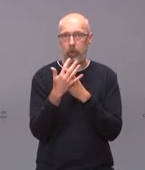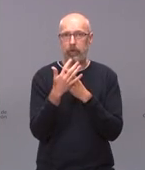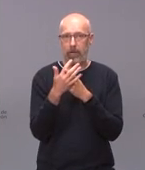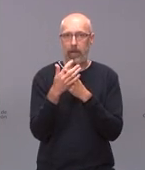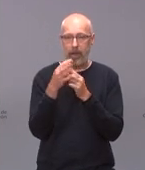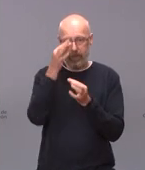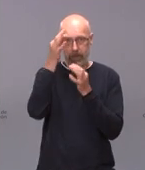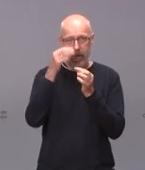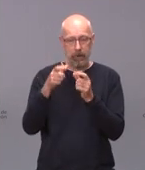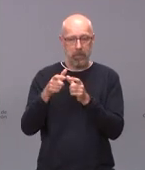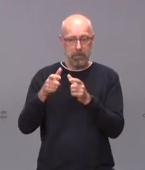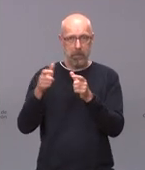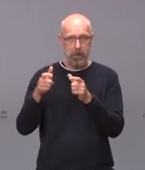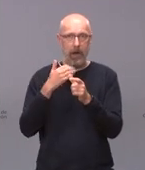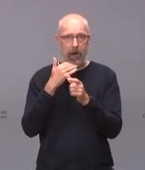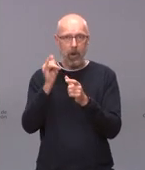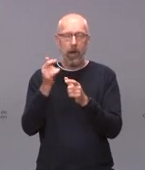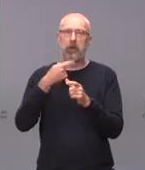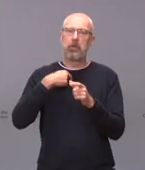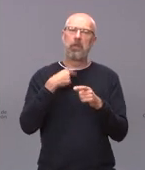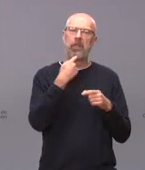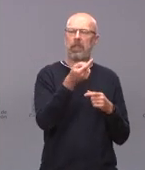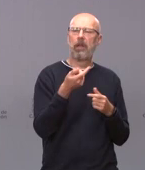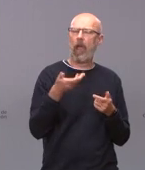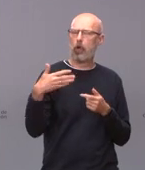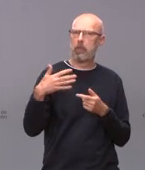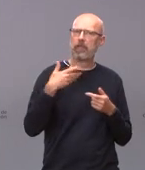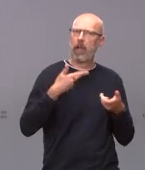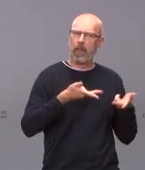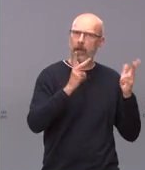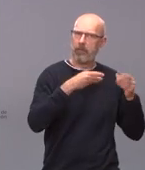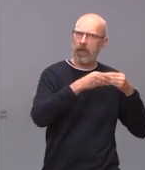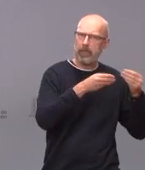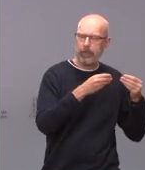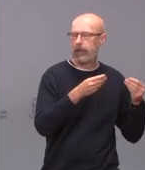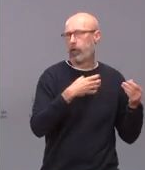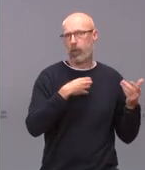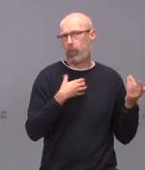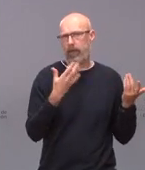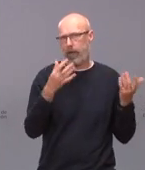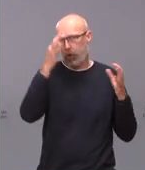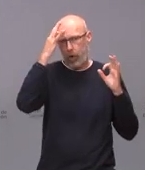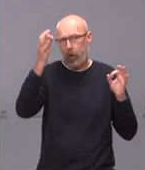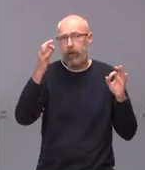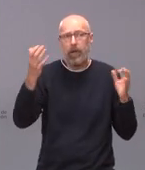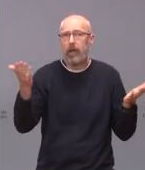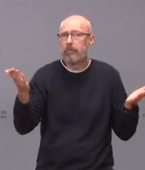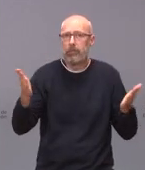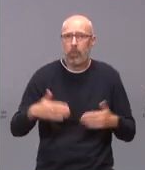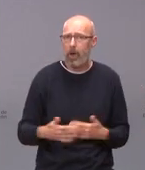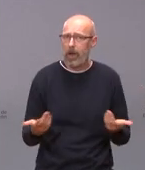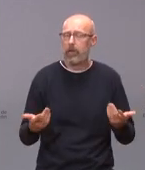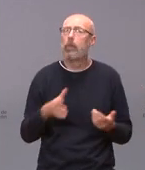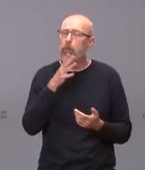incidencia tú lo que hagas sea relajar las medidas yo creo que eso no lo entendería nadie por tanto vamos a esperar a que haya una